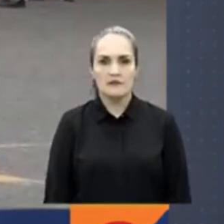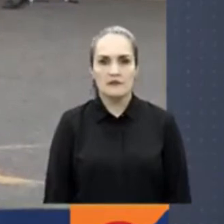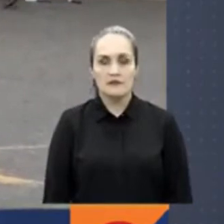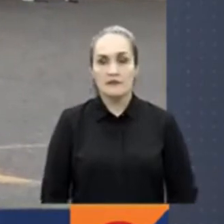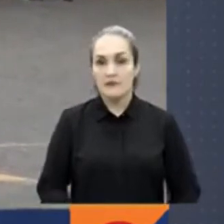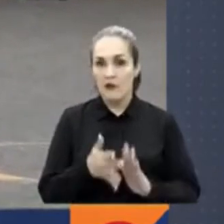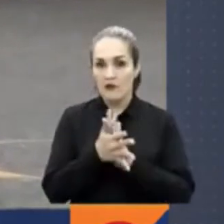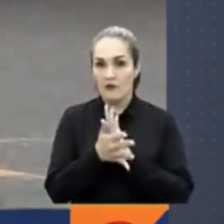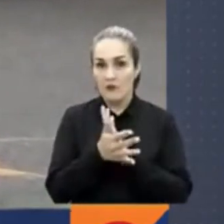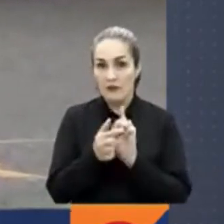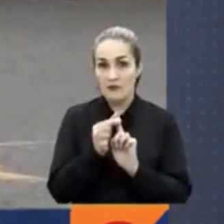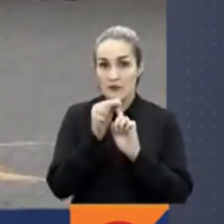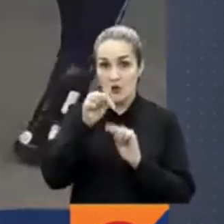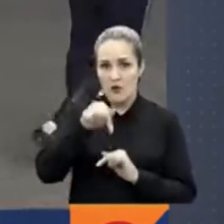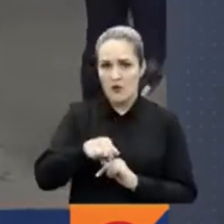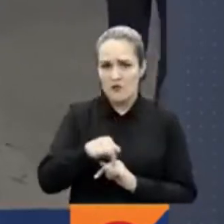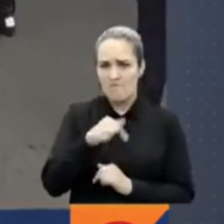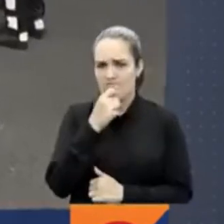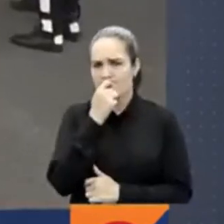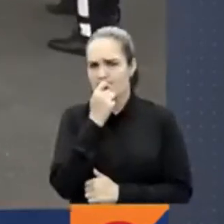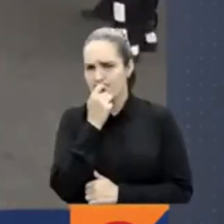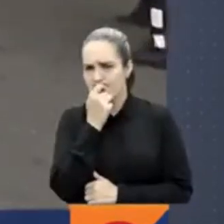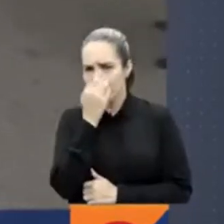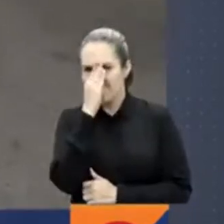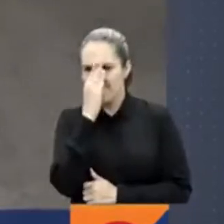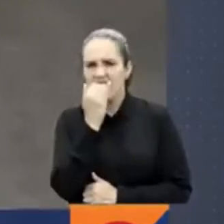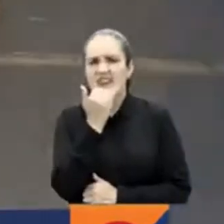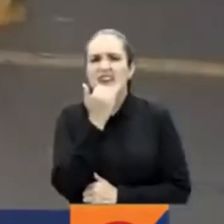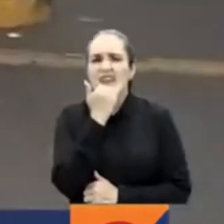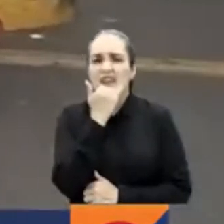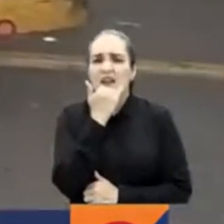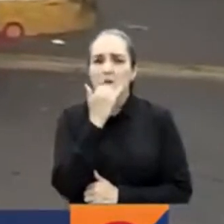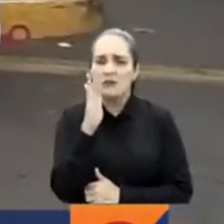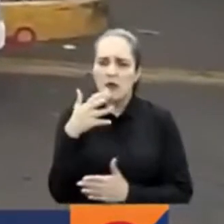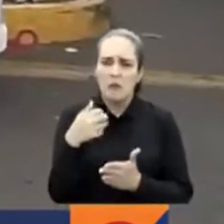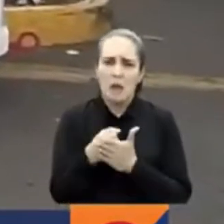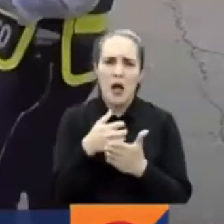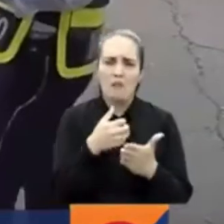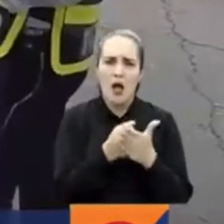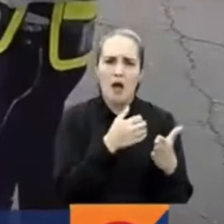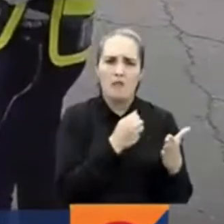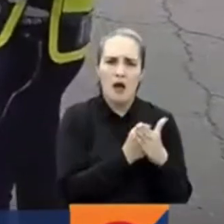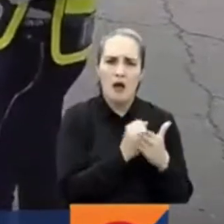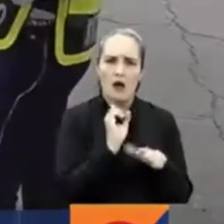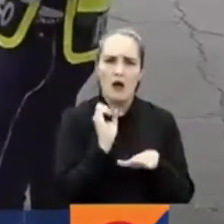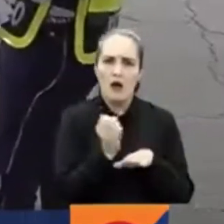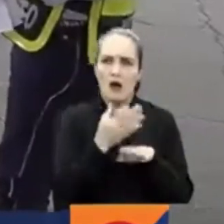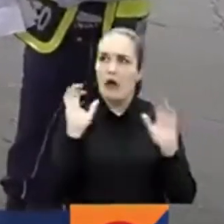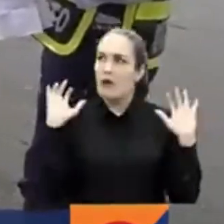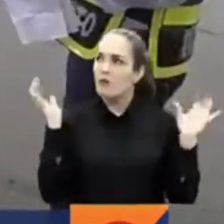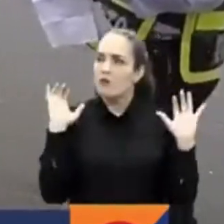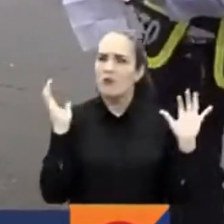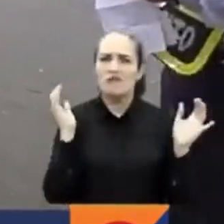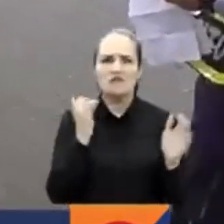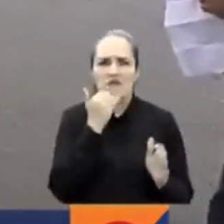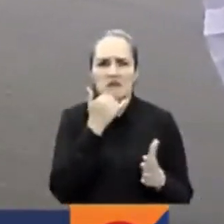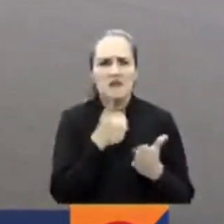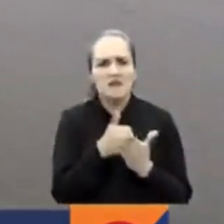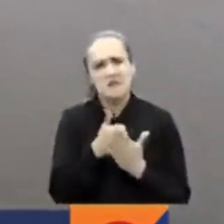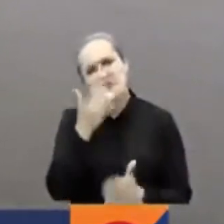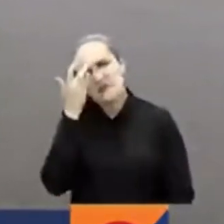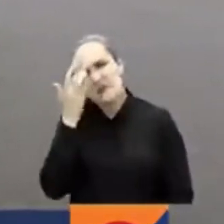informe especial de hoy nos preguntamos qué está pasando con los continuos accidentes en los que resultan involucradas las ambulancias.